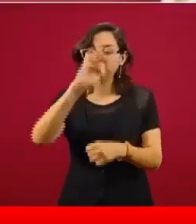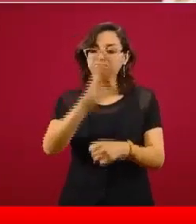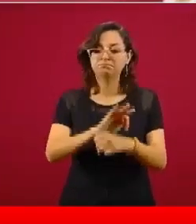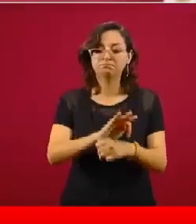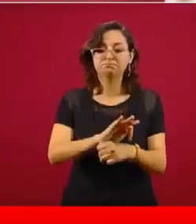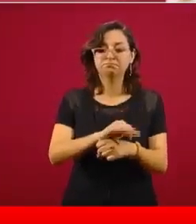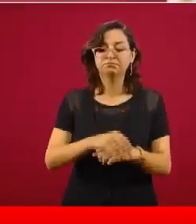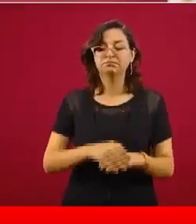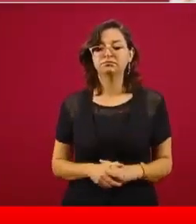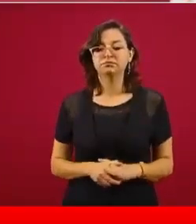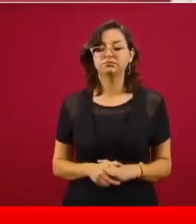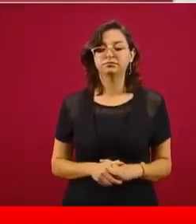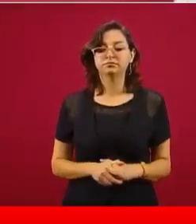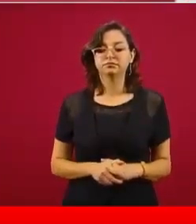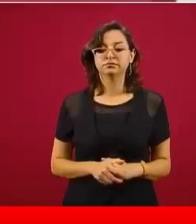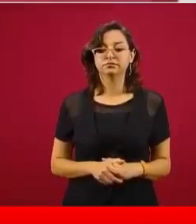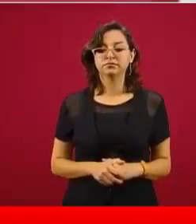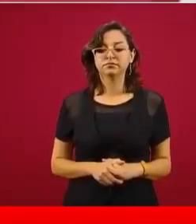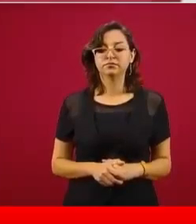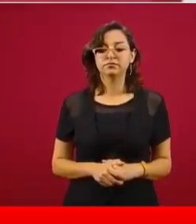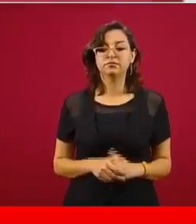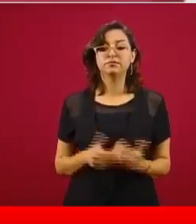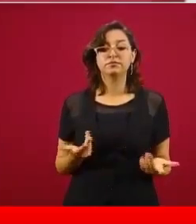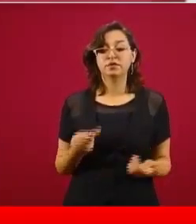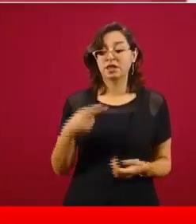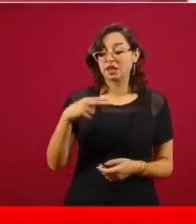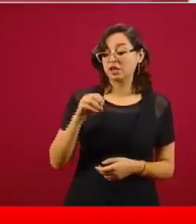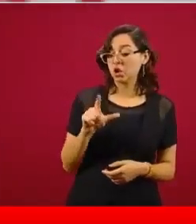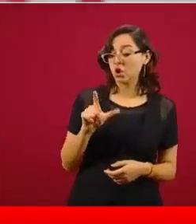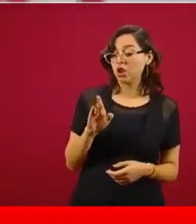¿Saben qué hicieron para imponer el modelo neoliberal?